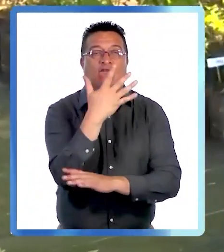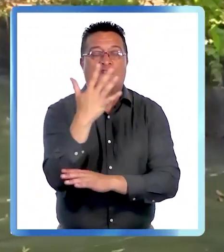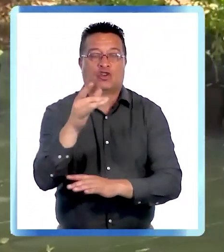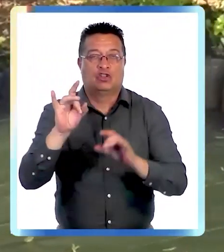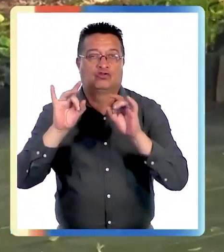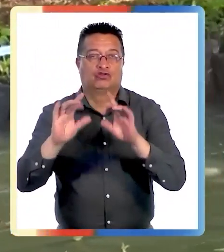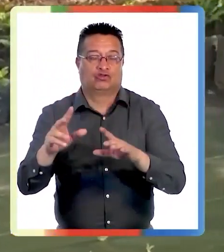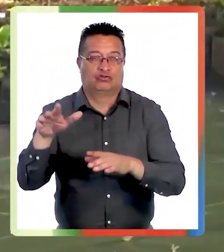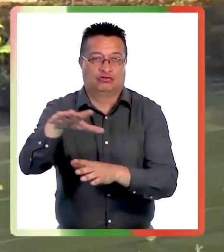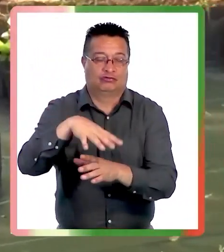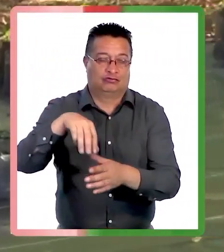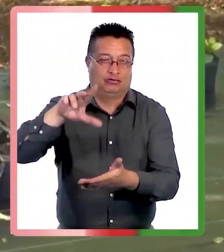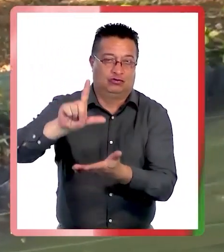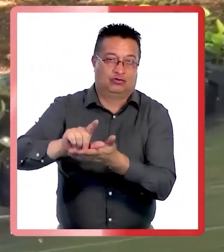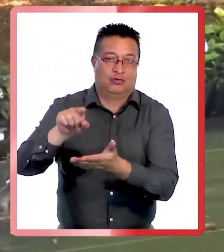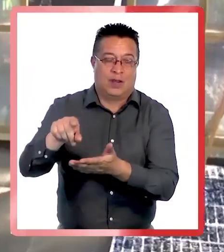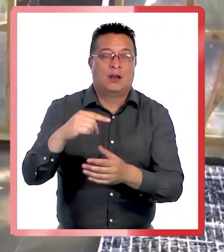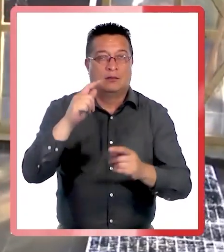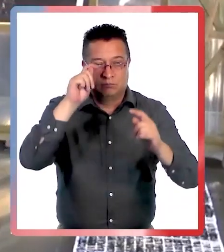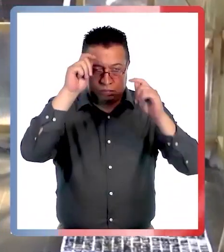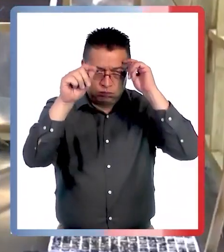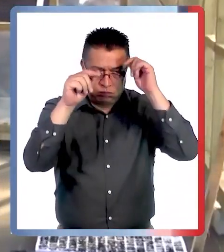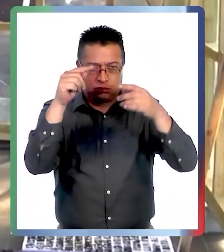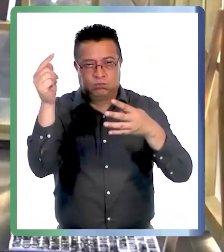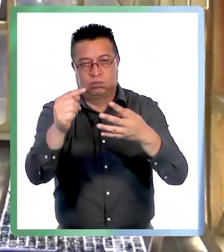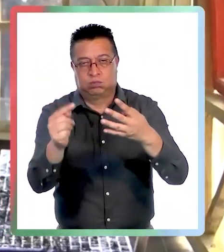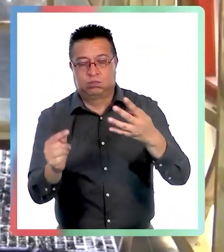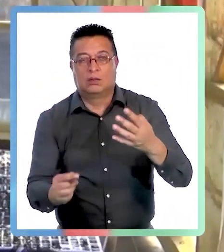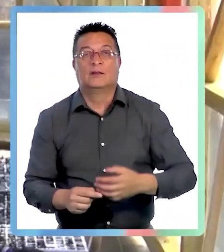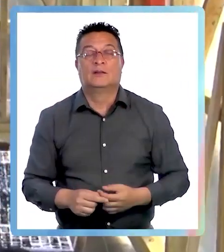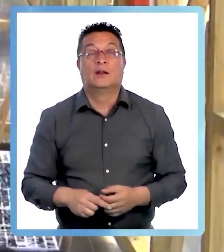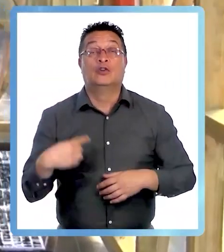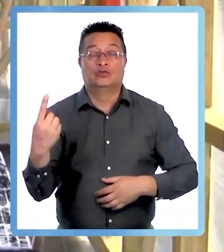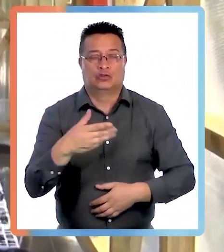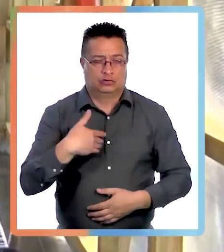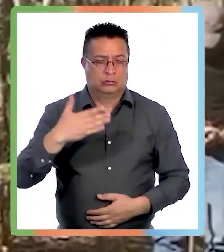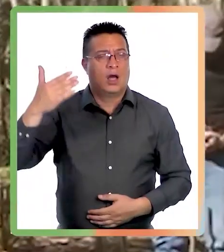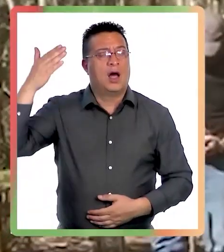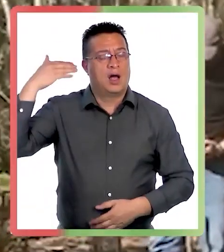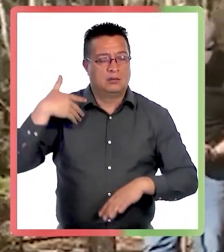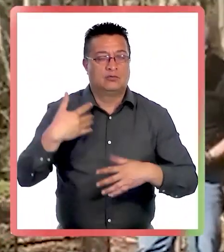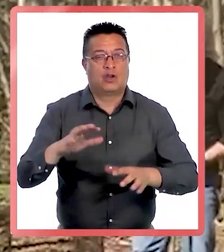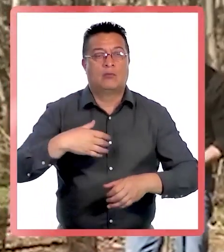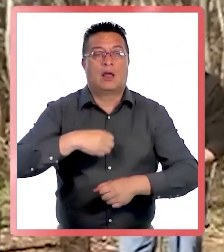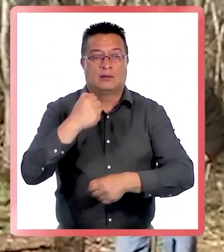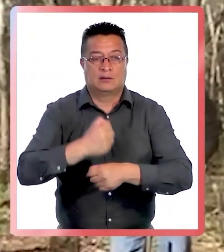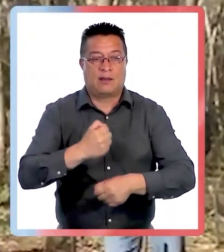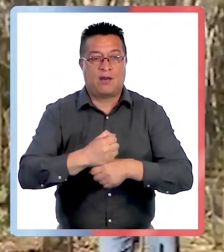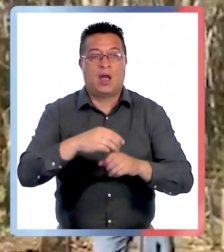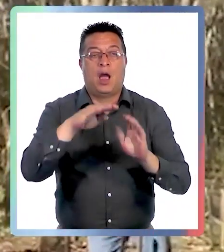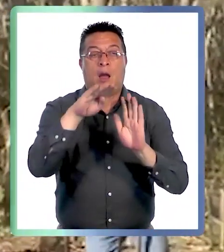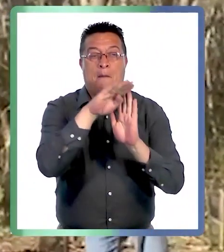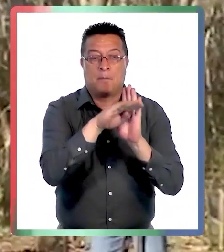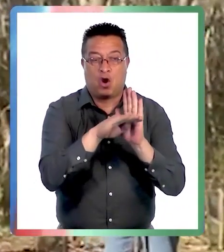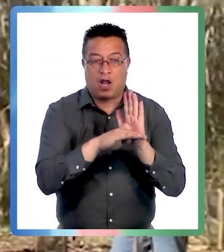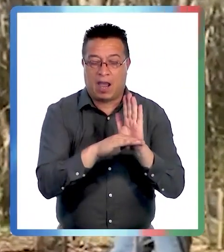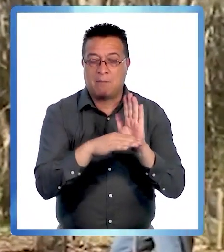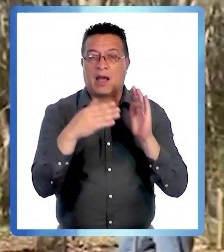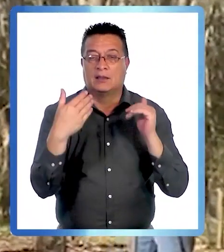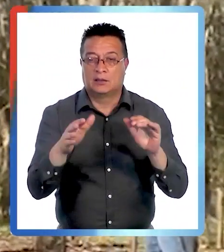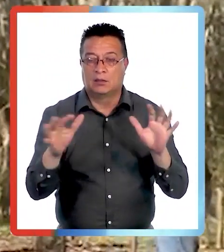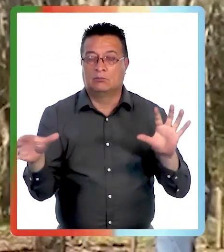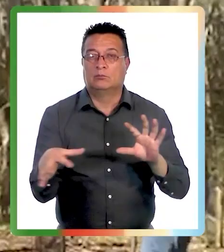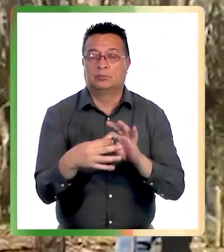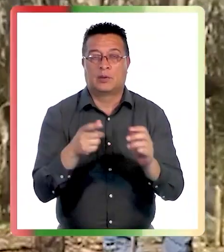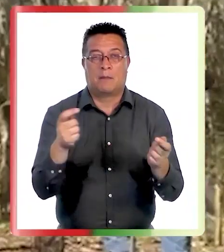nativo, entre otras iniciativas. Nosotros hace mucho tiempo estamos trabajando con un programa asociado a